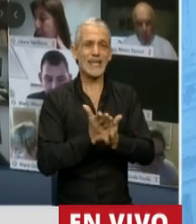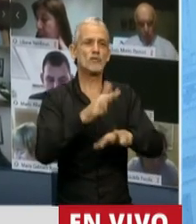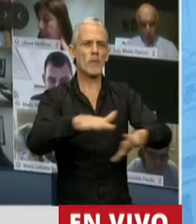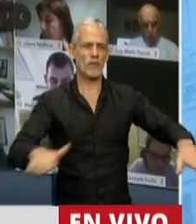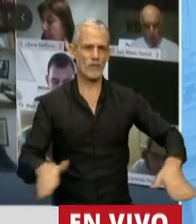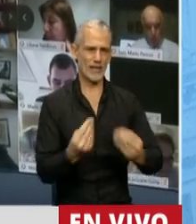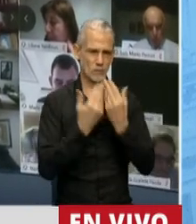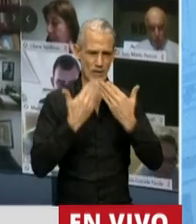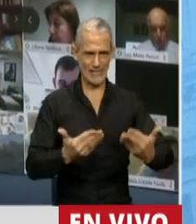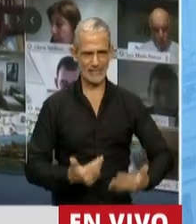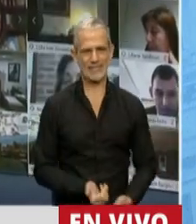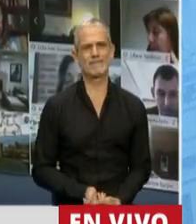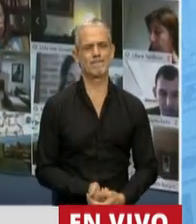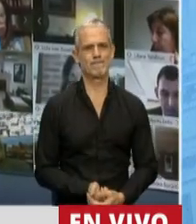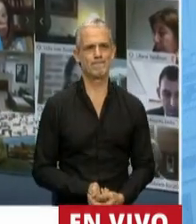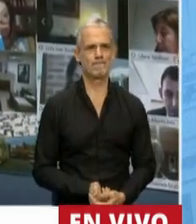infancias. Muchas gracias.